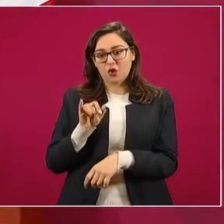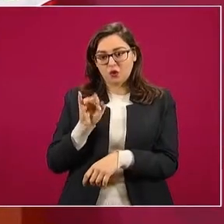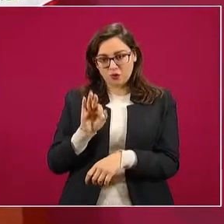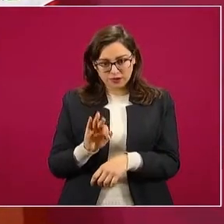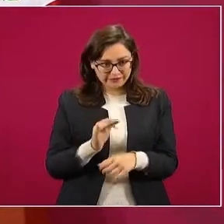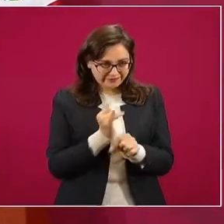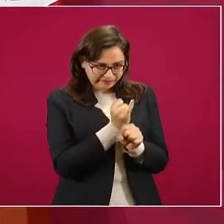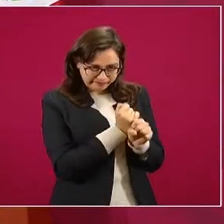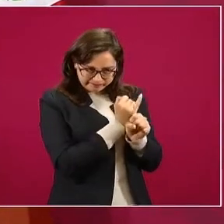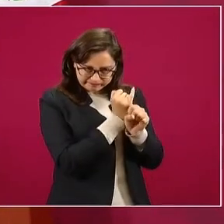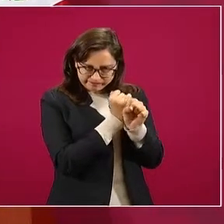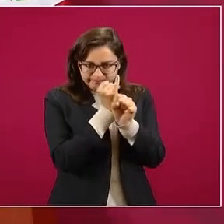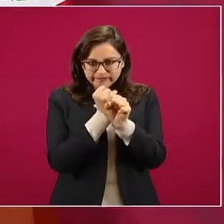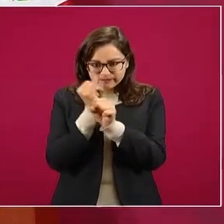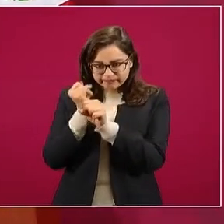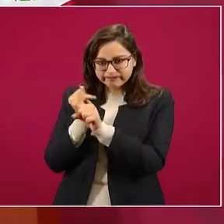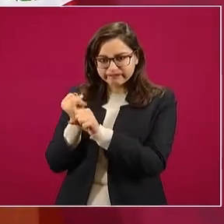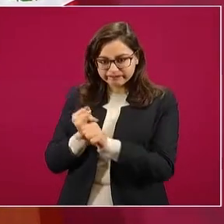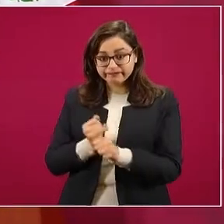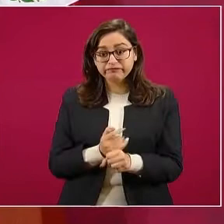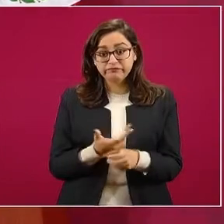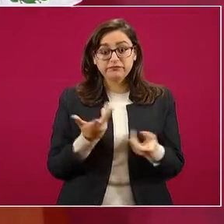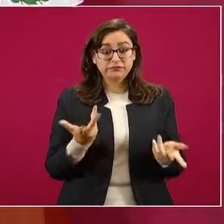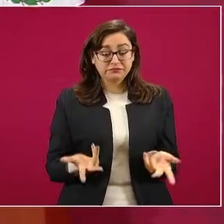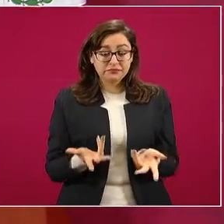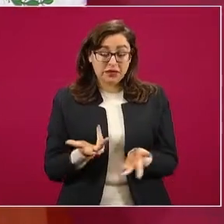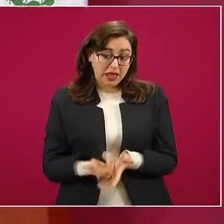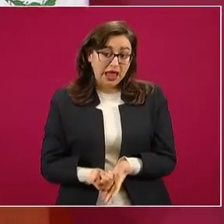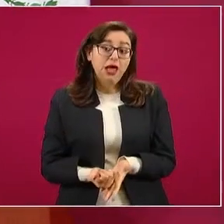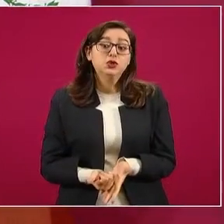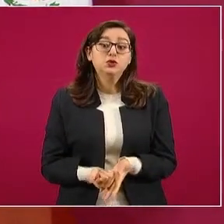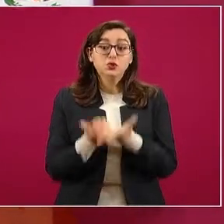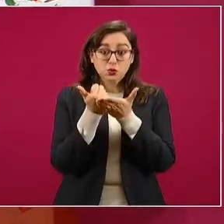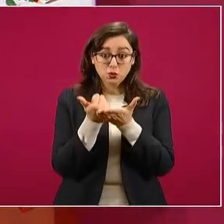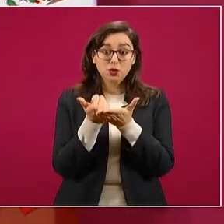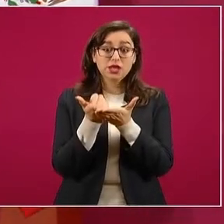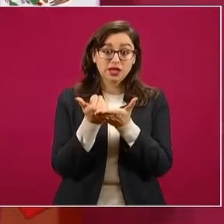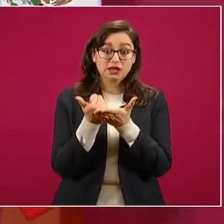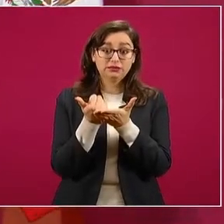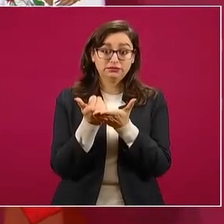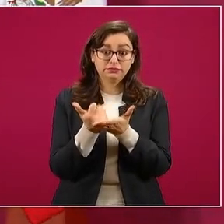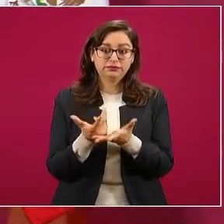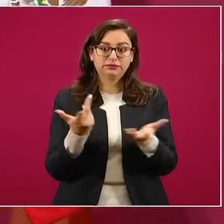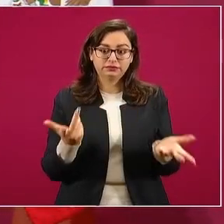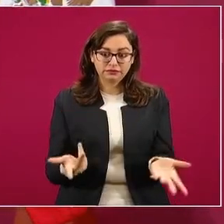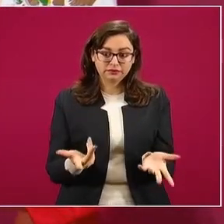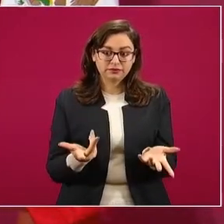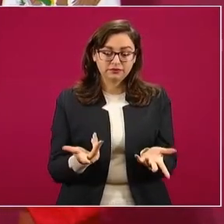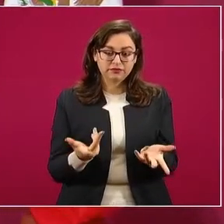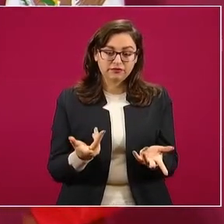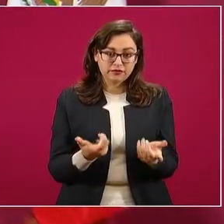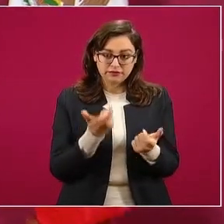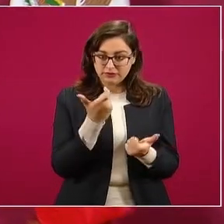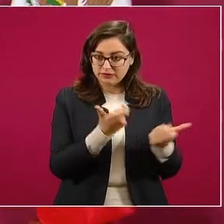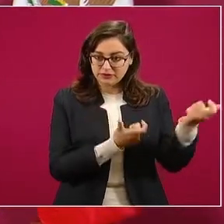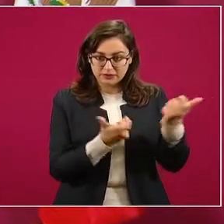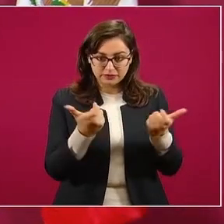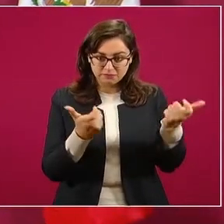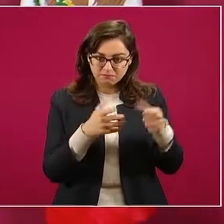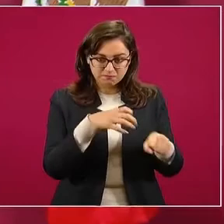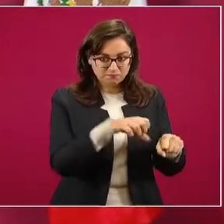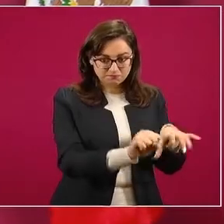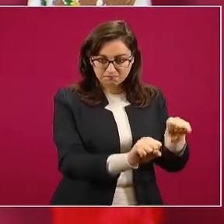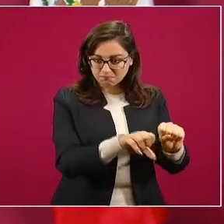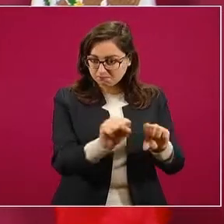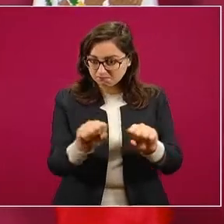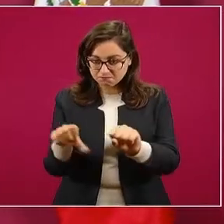esto permite seguirle la pista al dinero. Entonces, todo lo